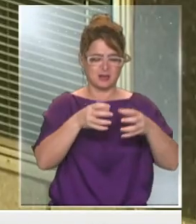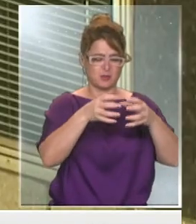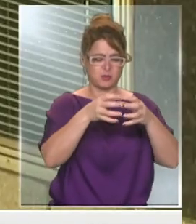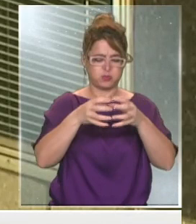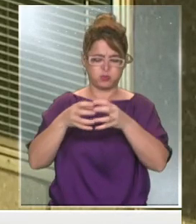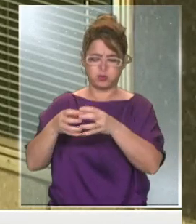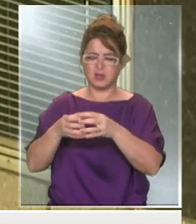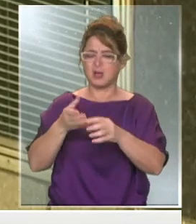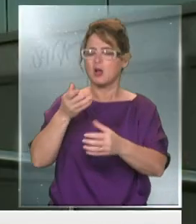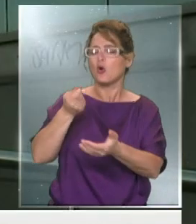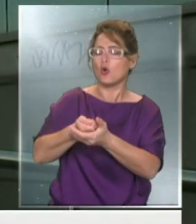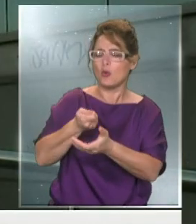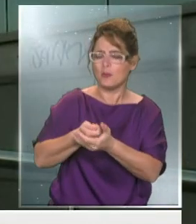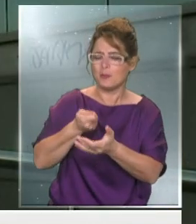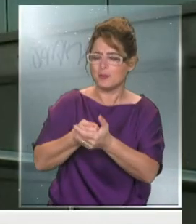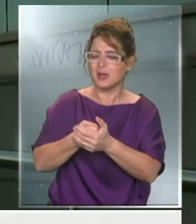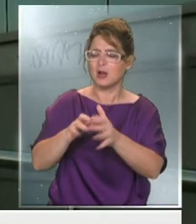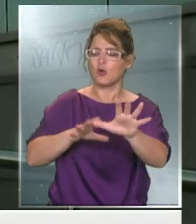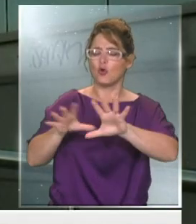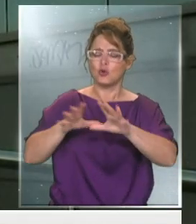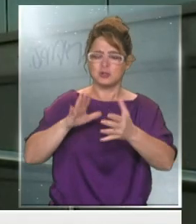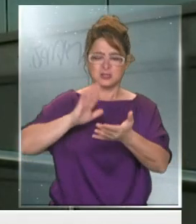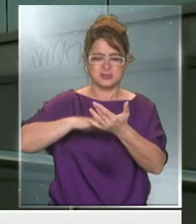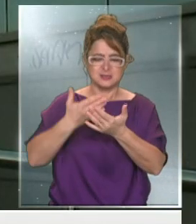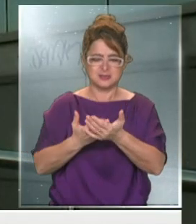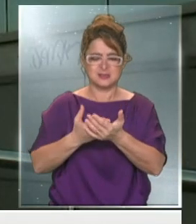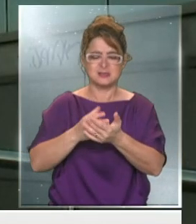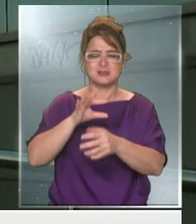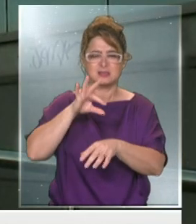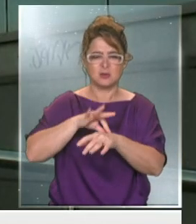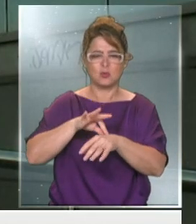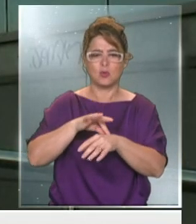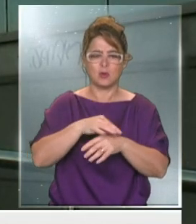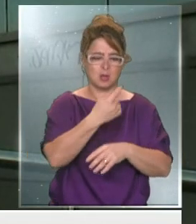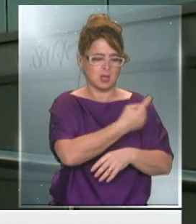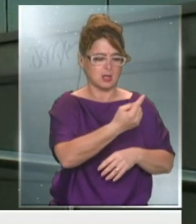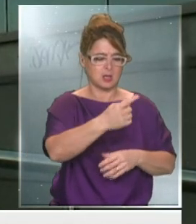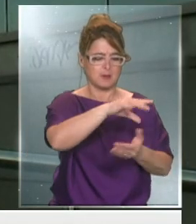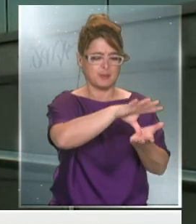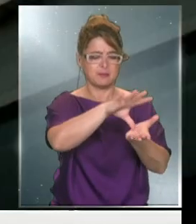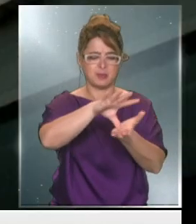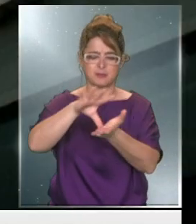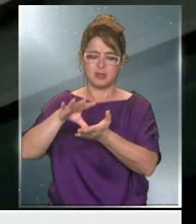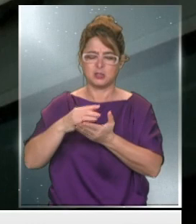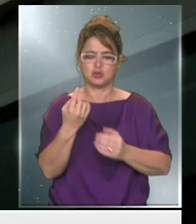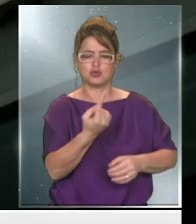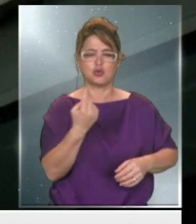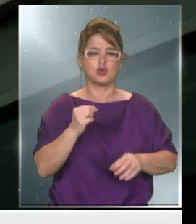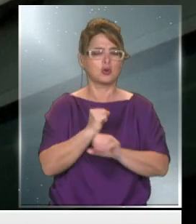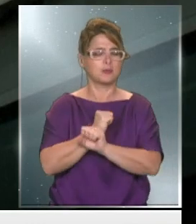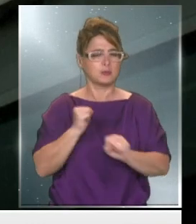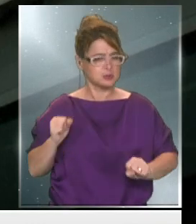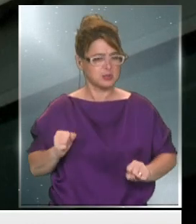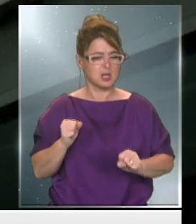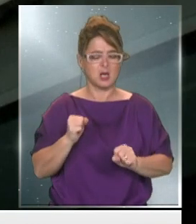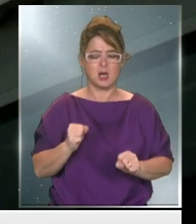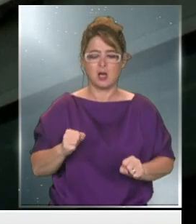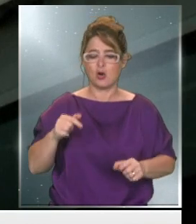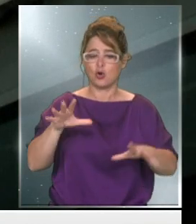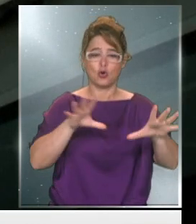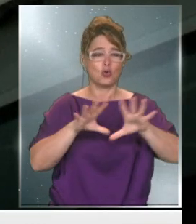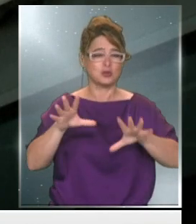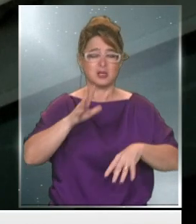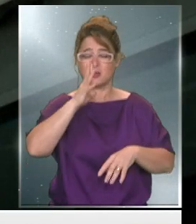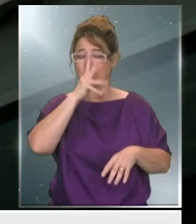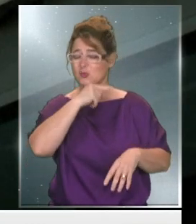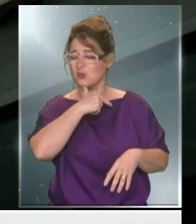que se pudiera comprar este material como Unión Europea y no cada país de forma individual, porque lo que está pasando es que no hay materiales,